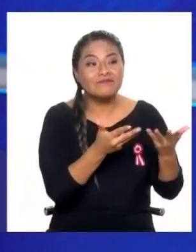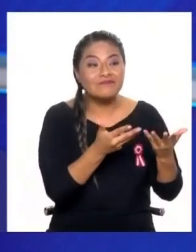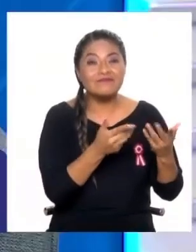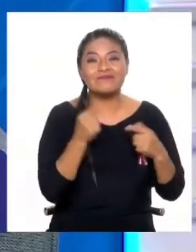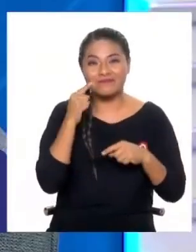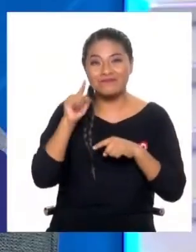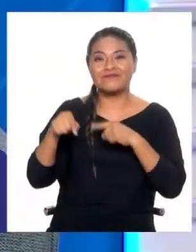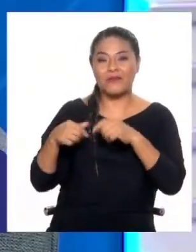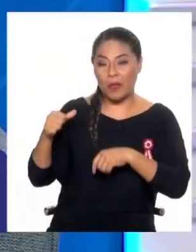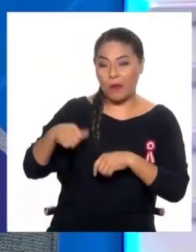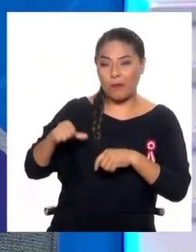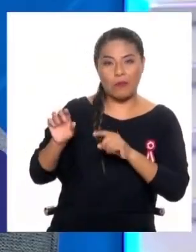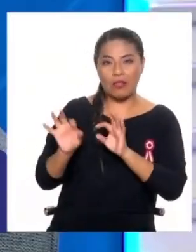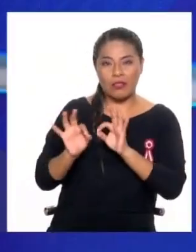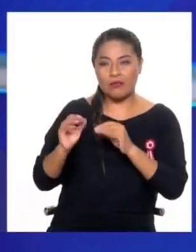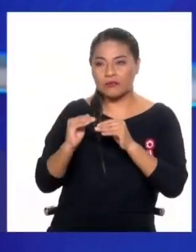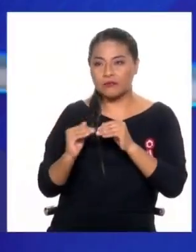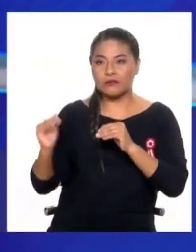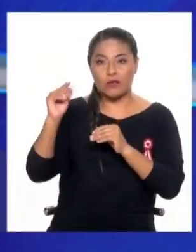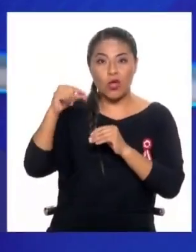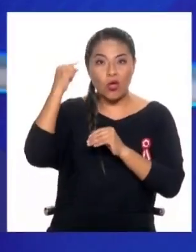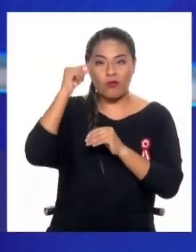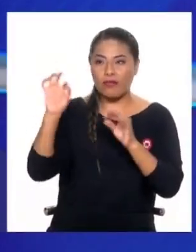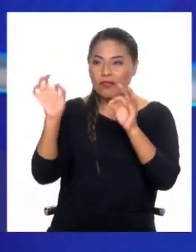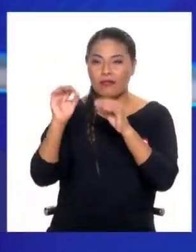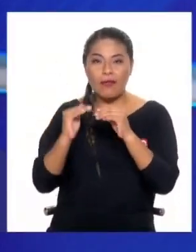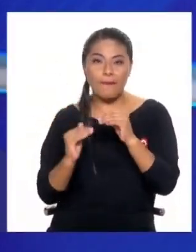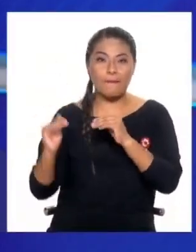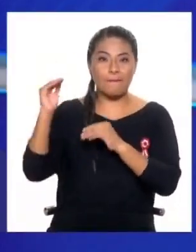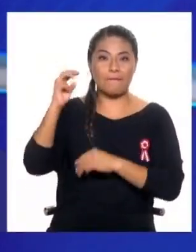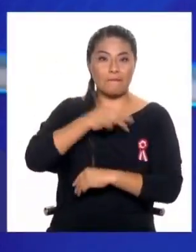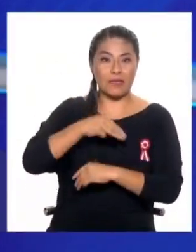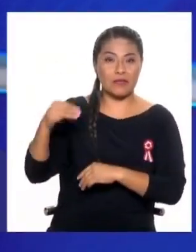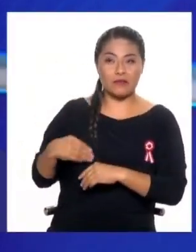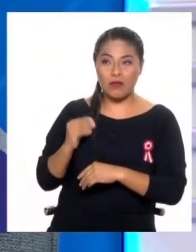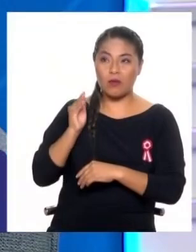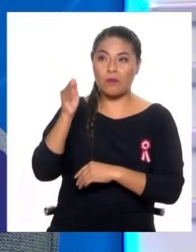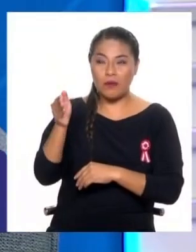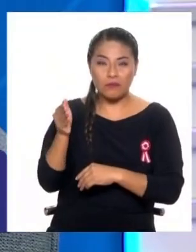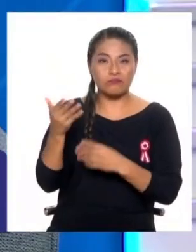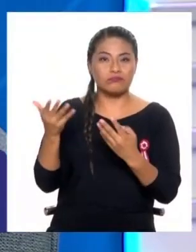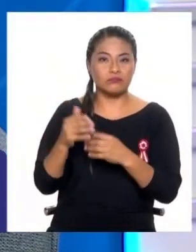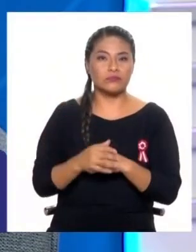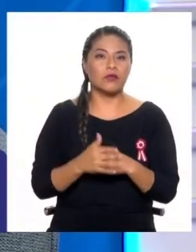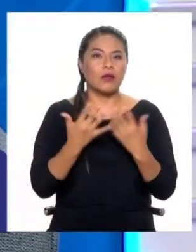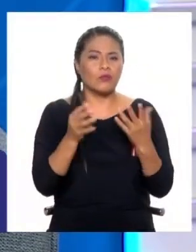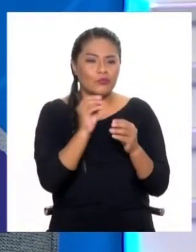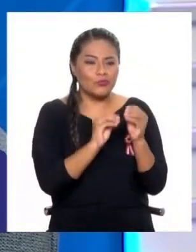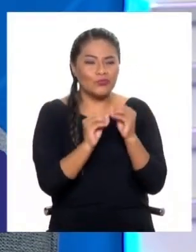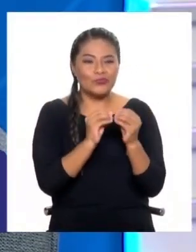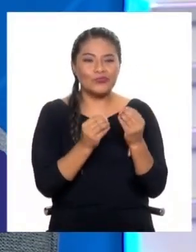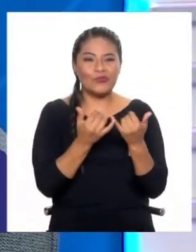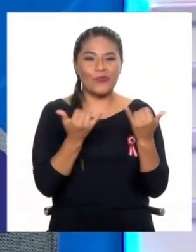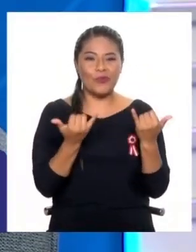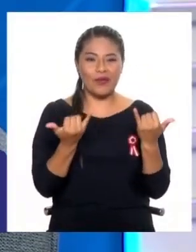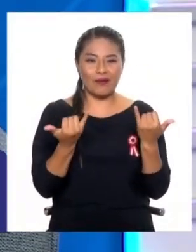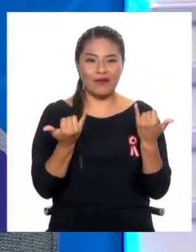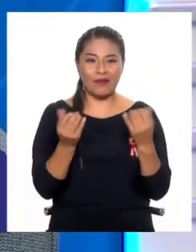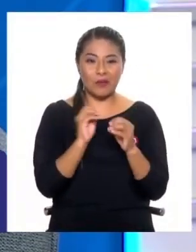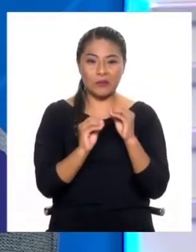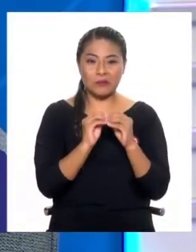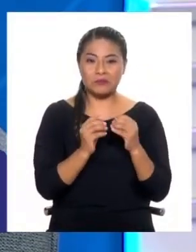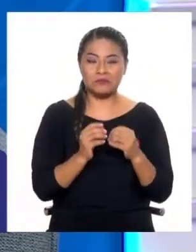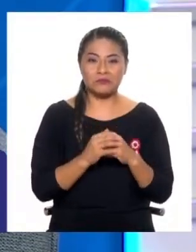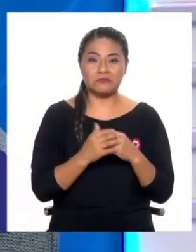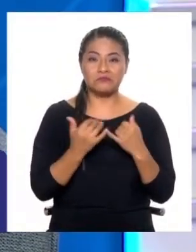escalando el problema. Vas escalando el problema y no hay respuesta. Pero, ¿cuál es la solución? Porque, a ver, en pleno siglo XXI los catástrofes pueden digitalizarse,